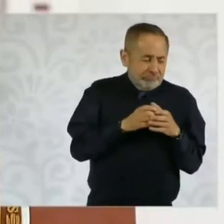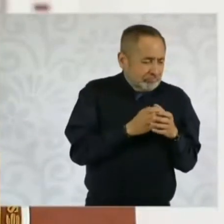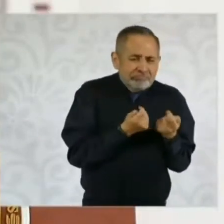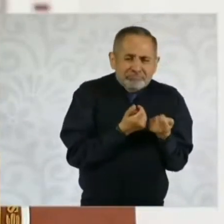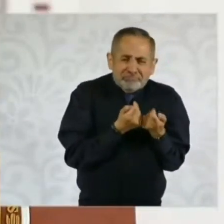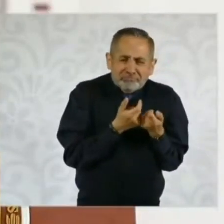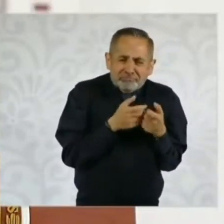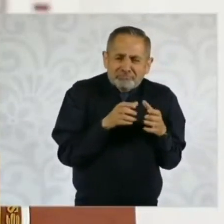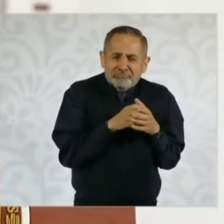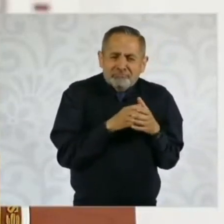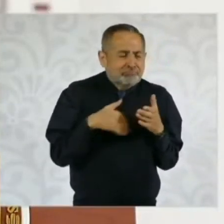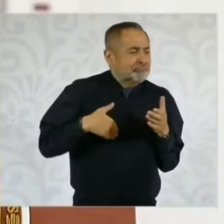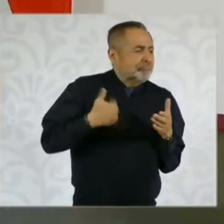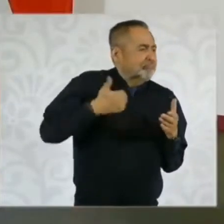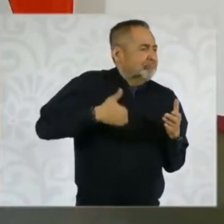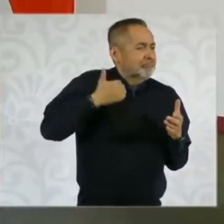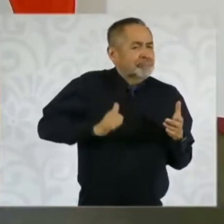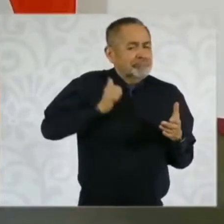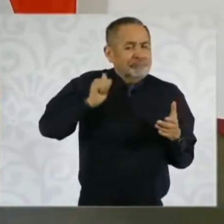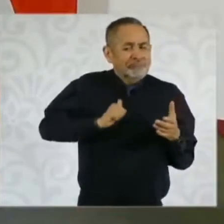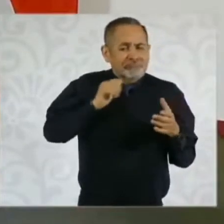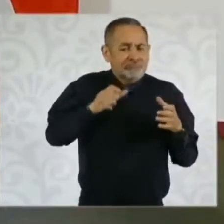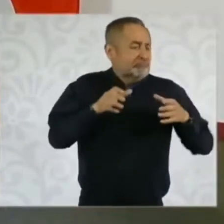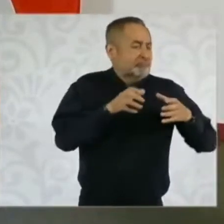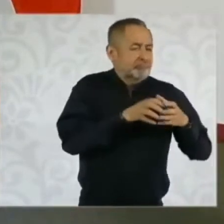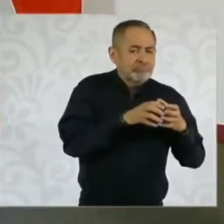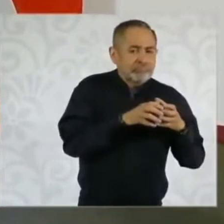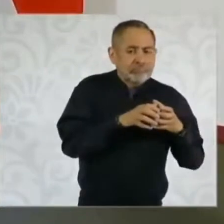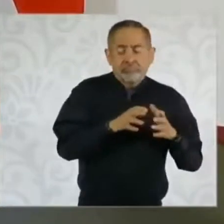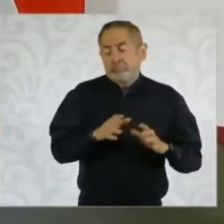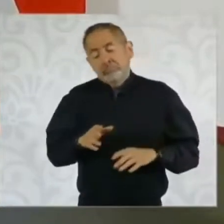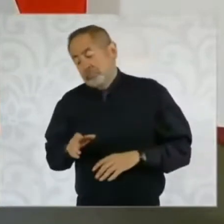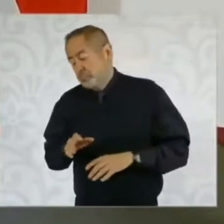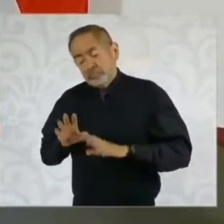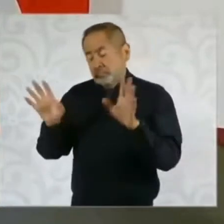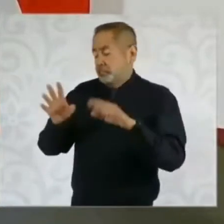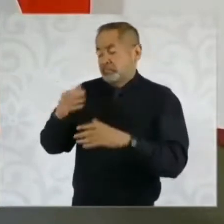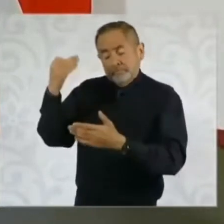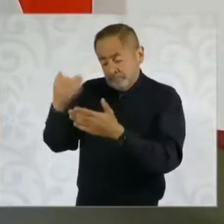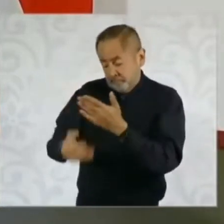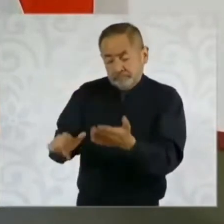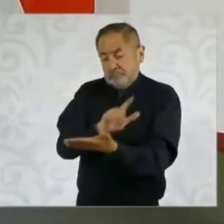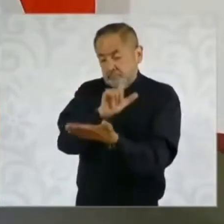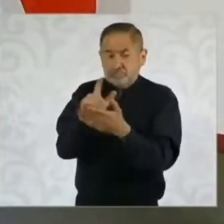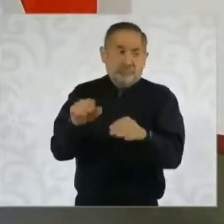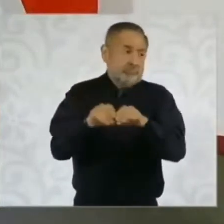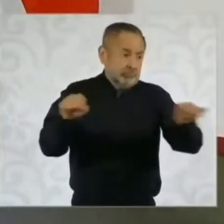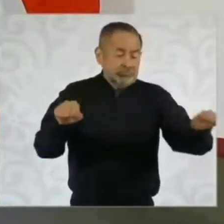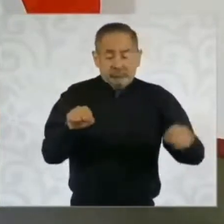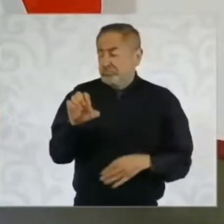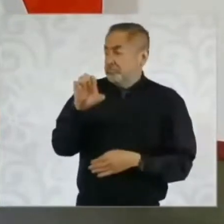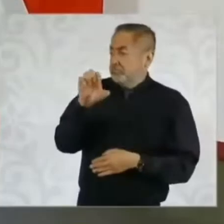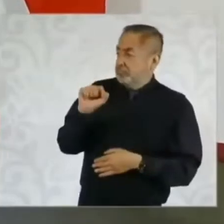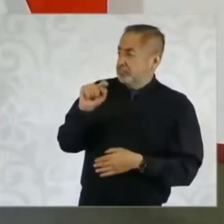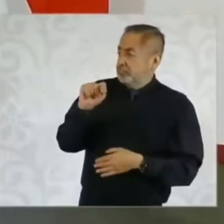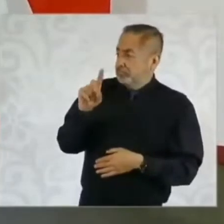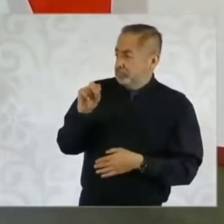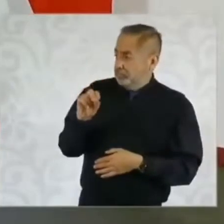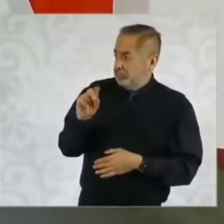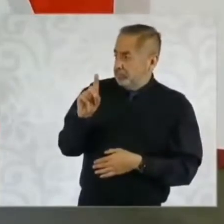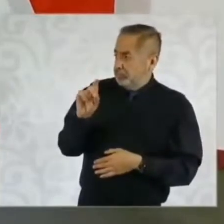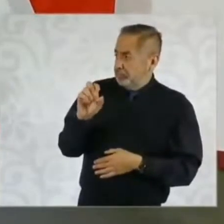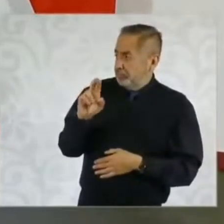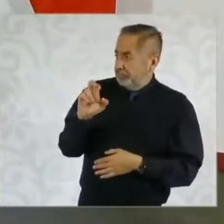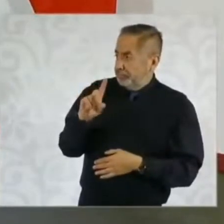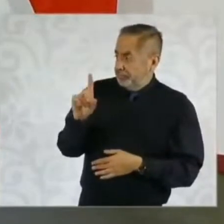cuantos, acostumbran usar la palabra Estado de Derecho para defender lo que es antes.